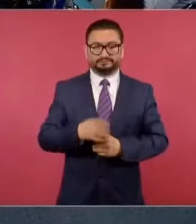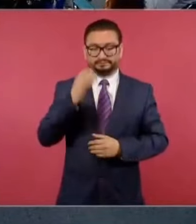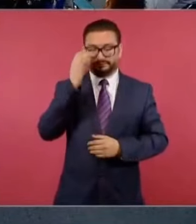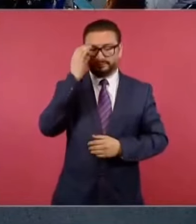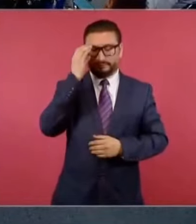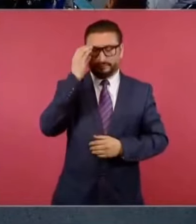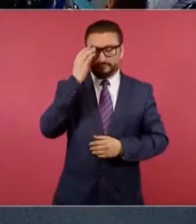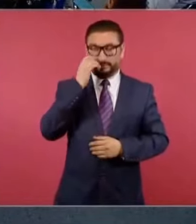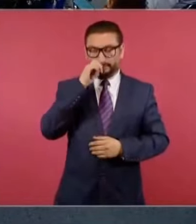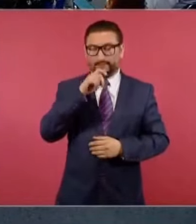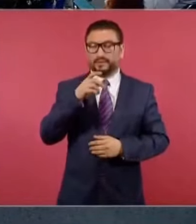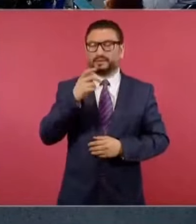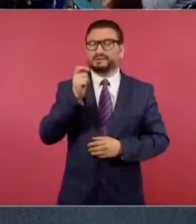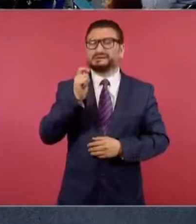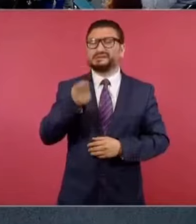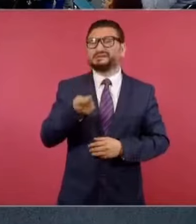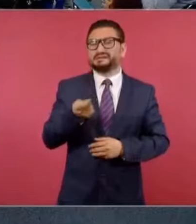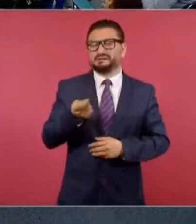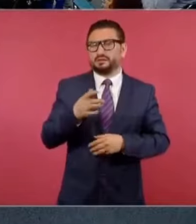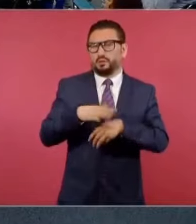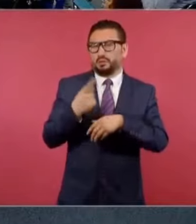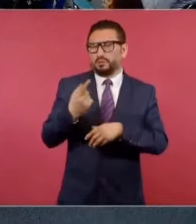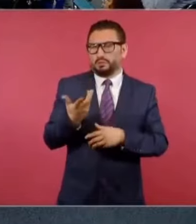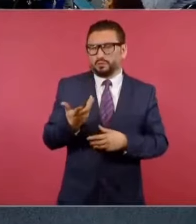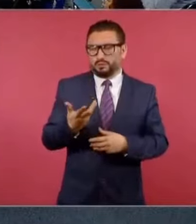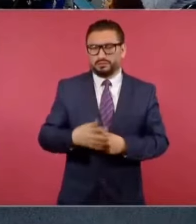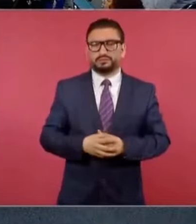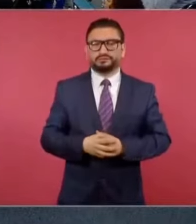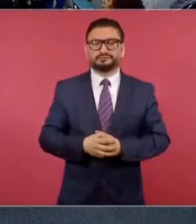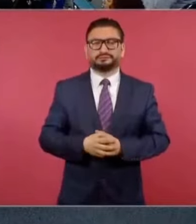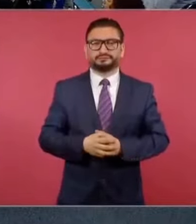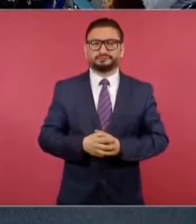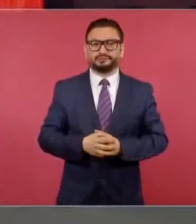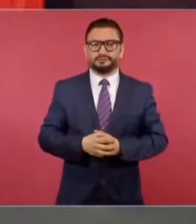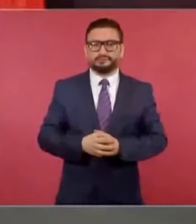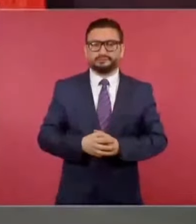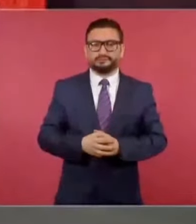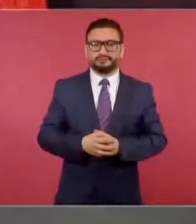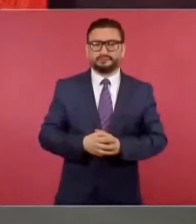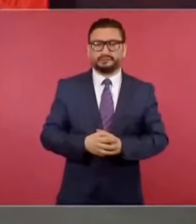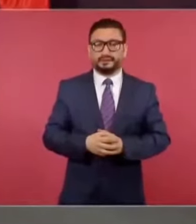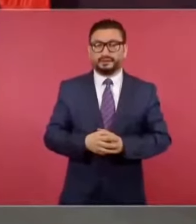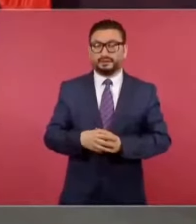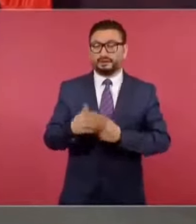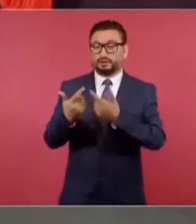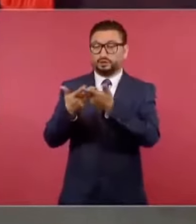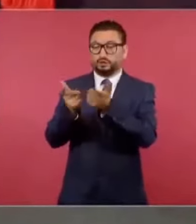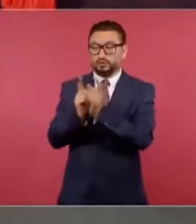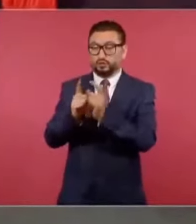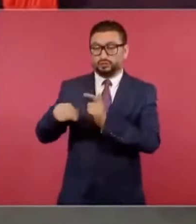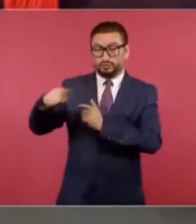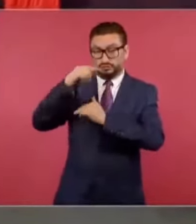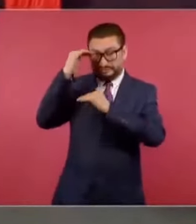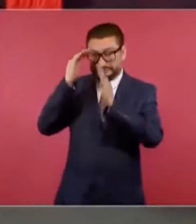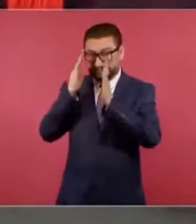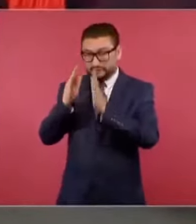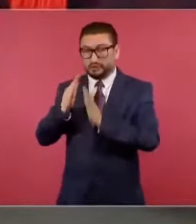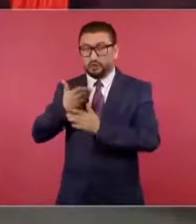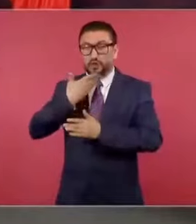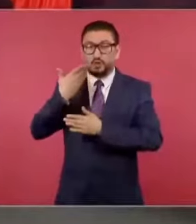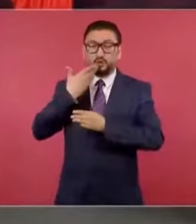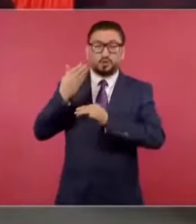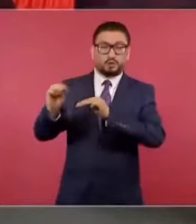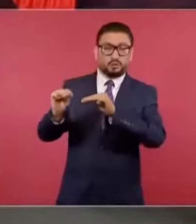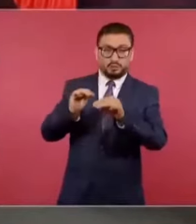Y todo esto tiene que ver con el movimiento conservador, que no sólo se da en México,